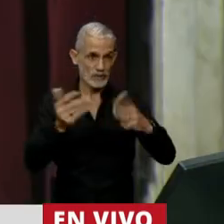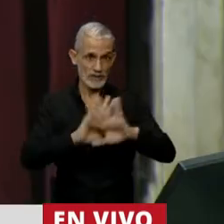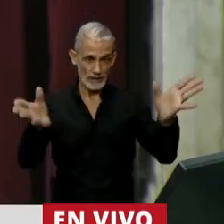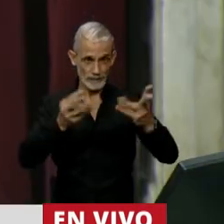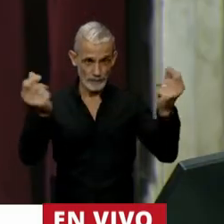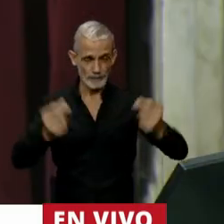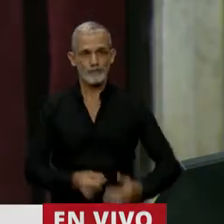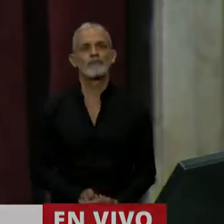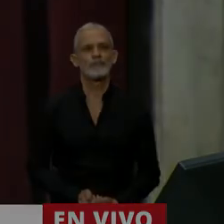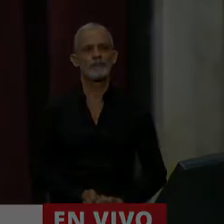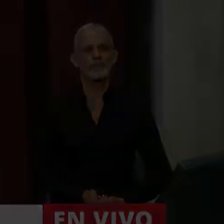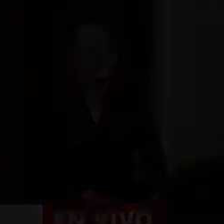Gracias. Gracias.